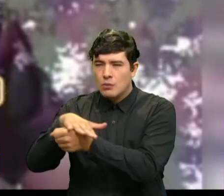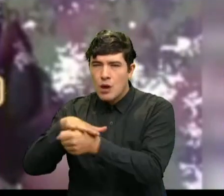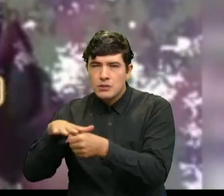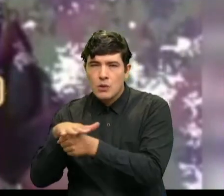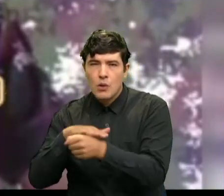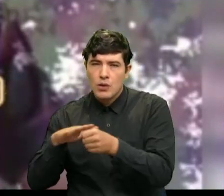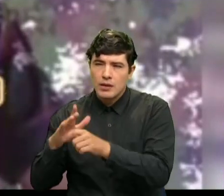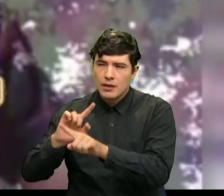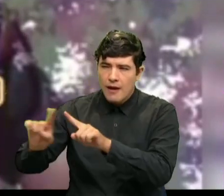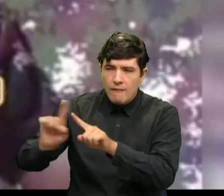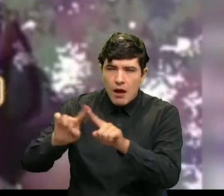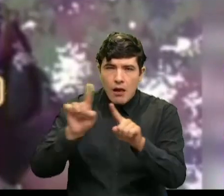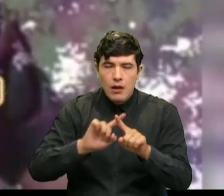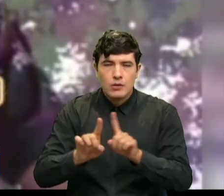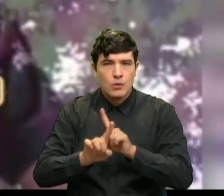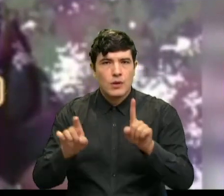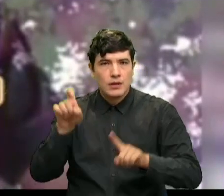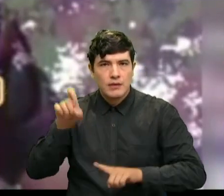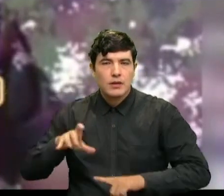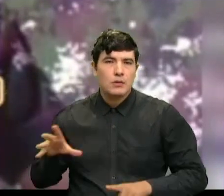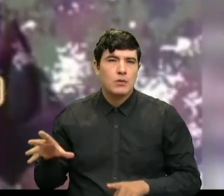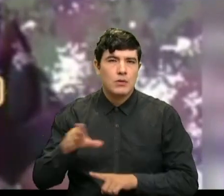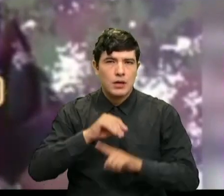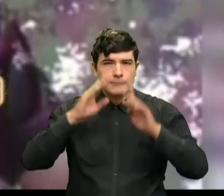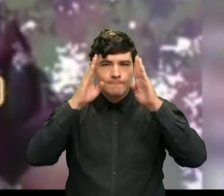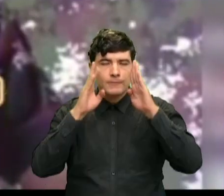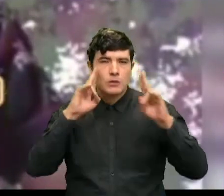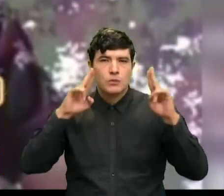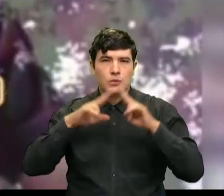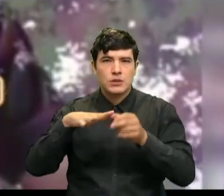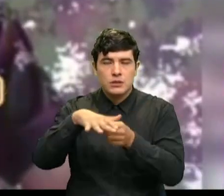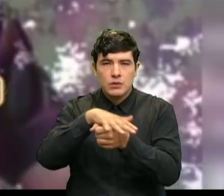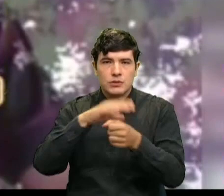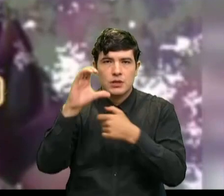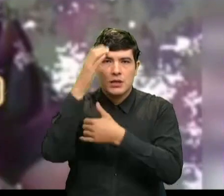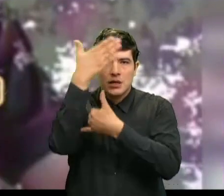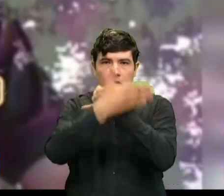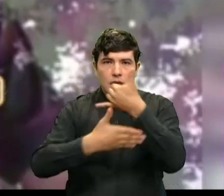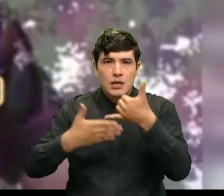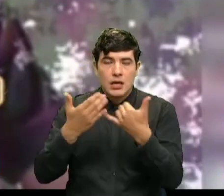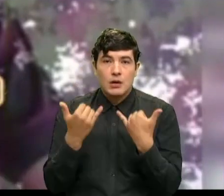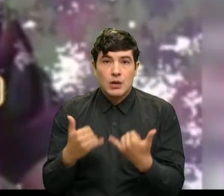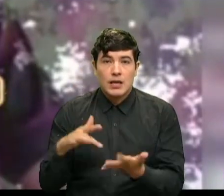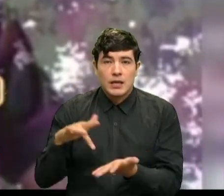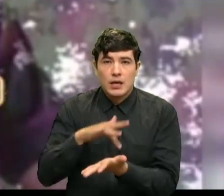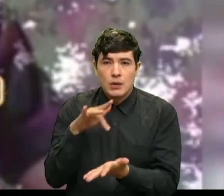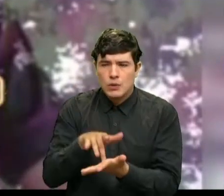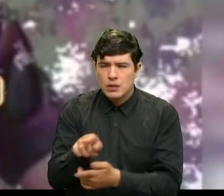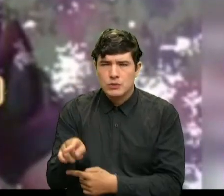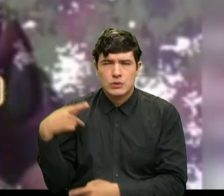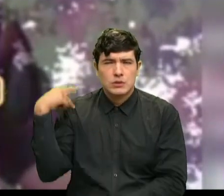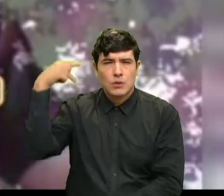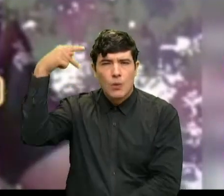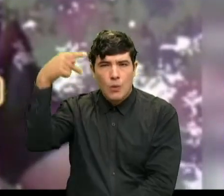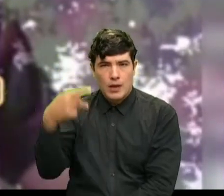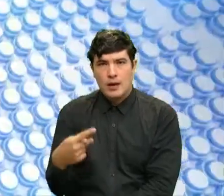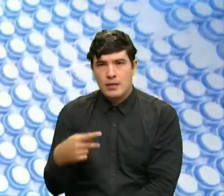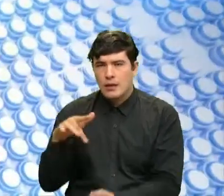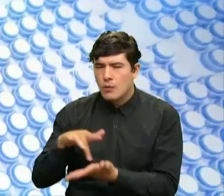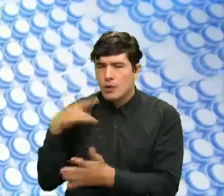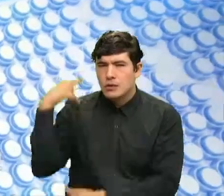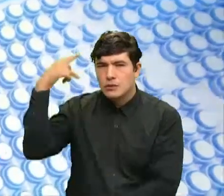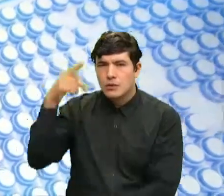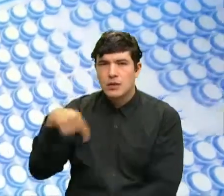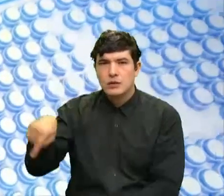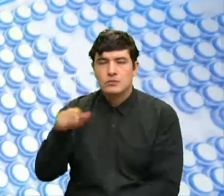podemos ser ajenos a la crisis que se agudizó en el país. Esto es una deuda histórica con las nuevas y futuras generaciones.